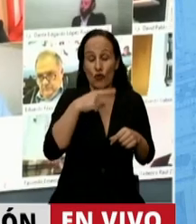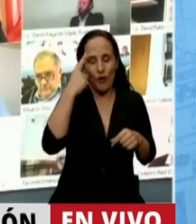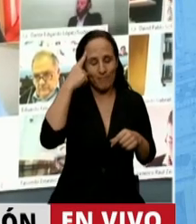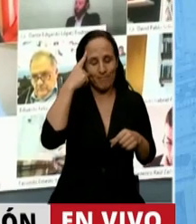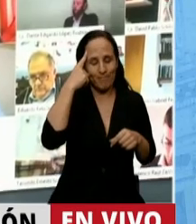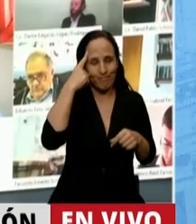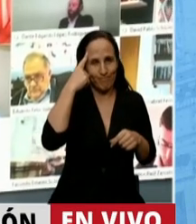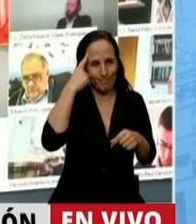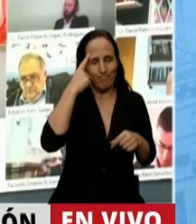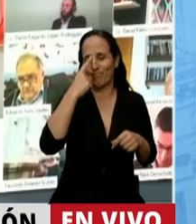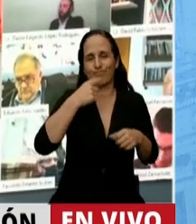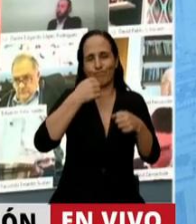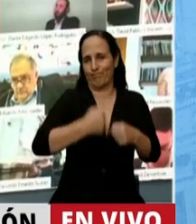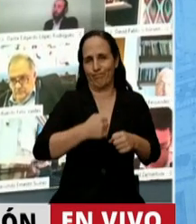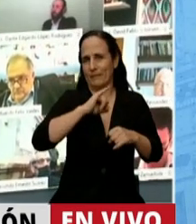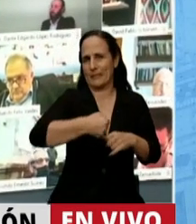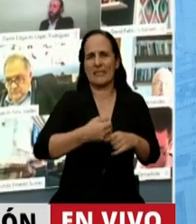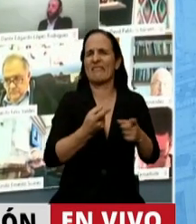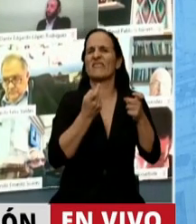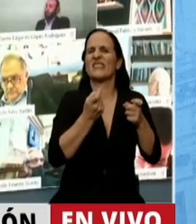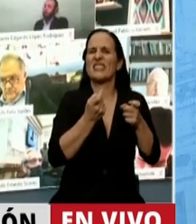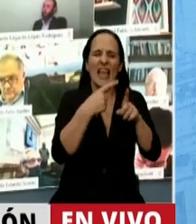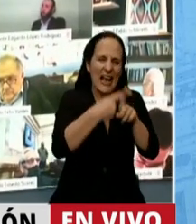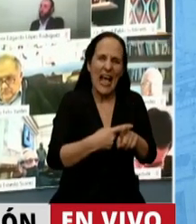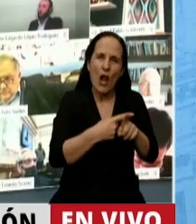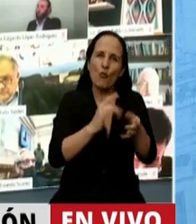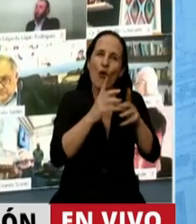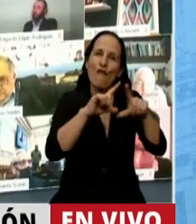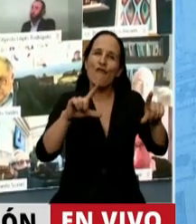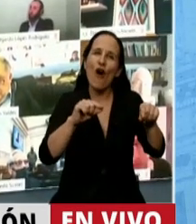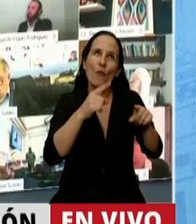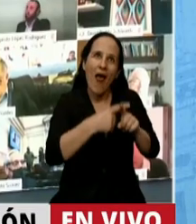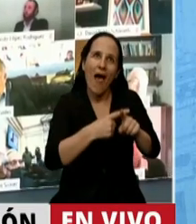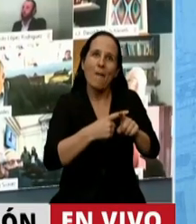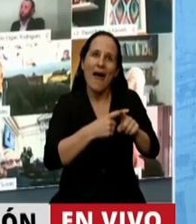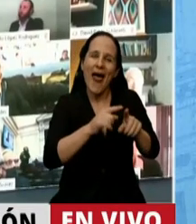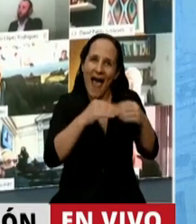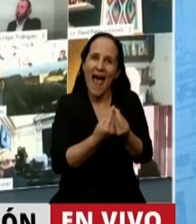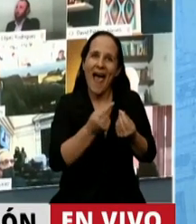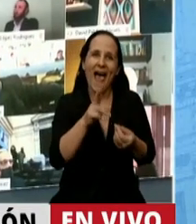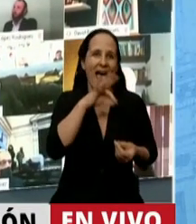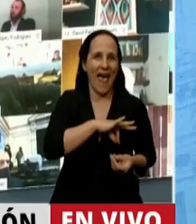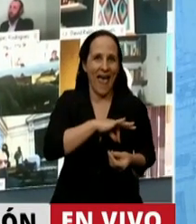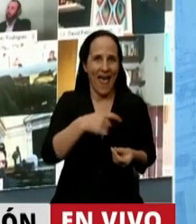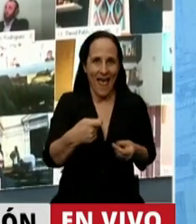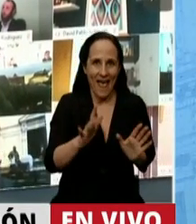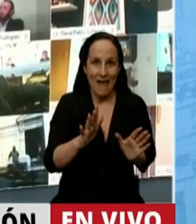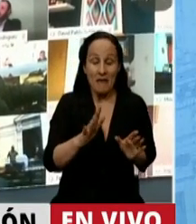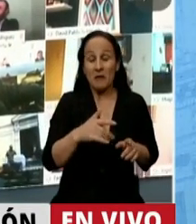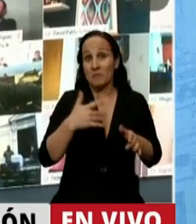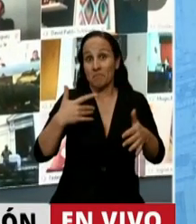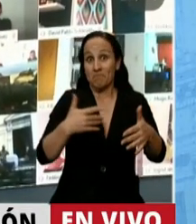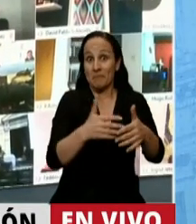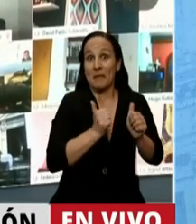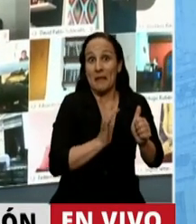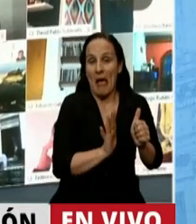que lo más beneficioso es contar con una fórmula. Hasta que tengamos esa fórmula tuvimos que tomar decisiones. ¿Y qué